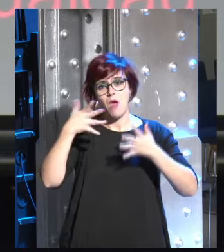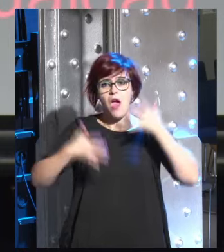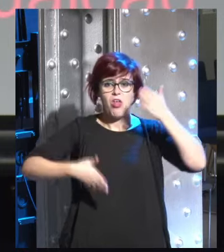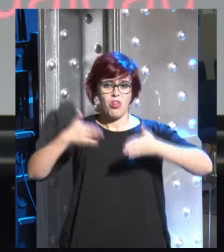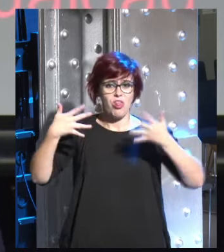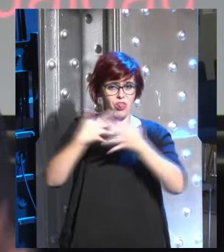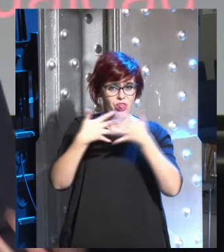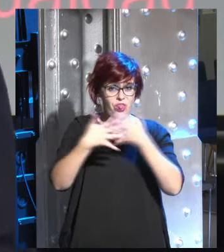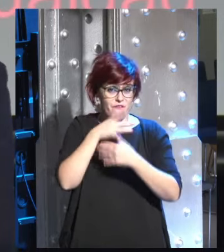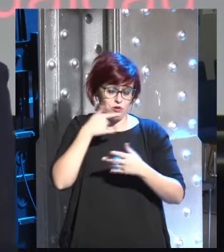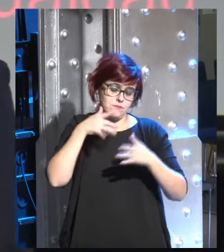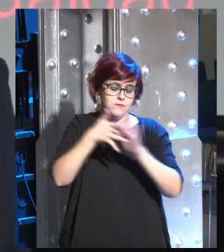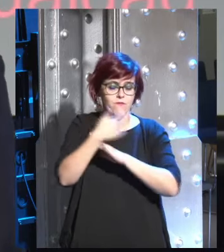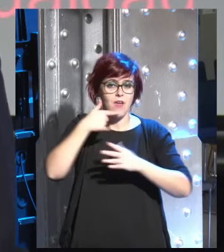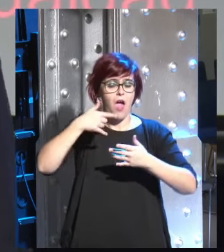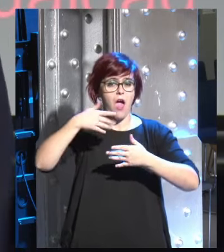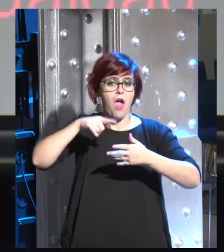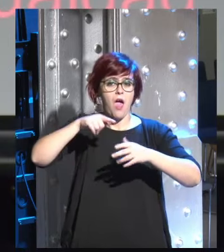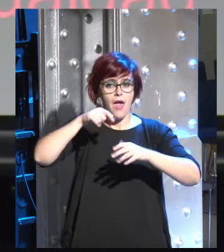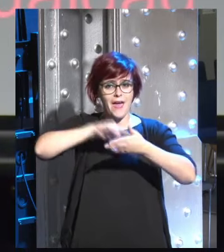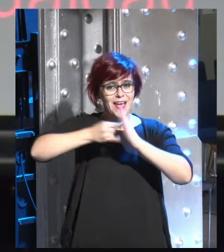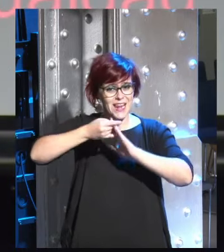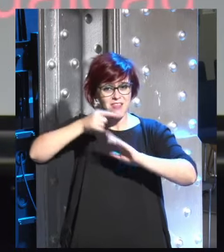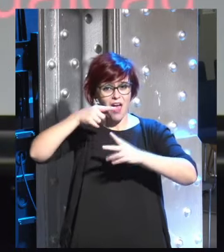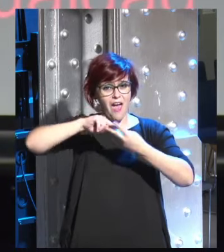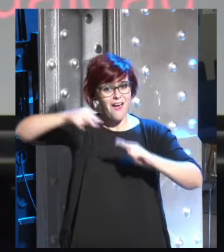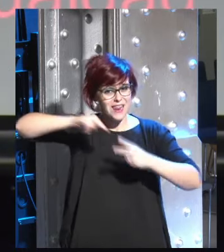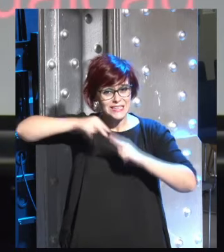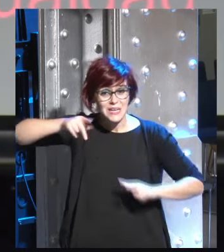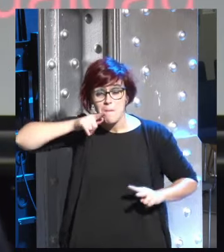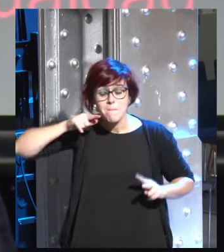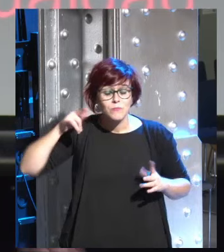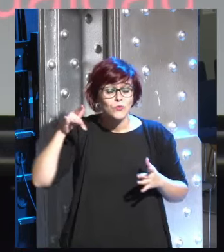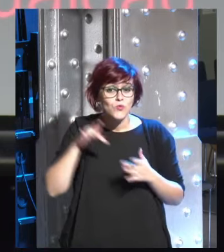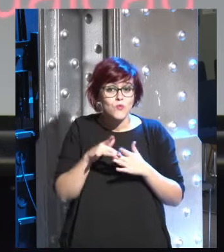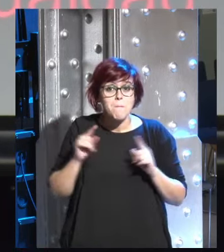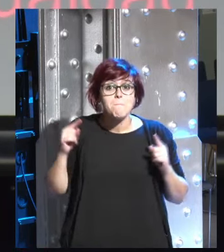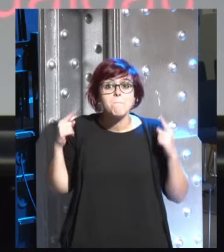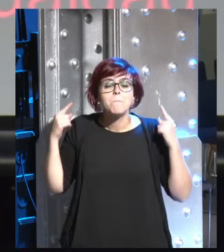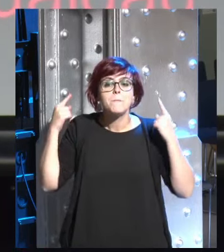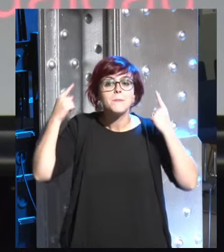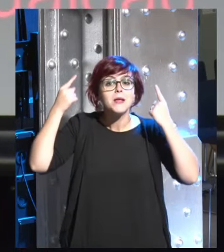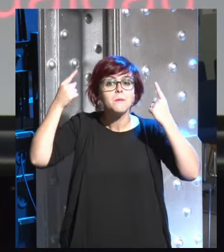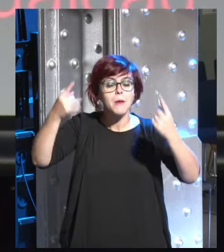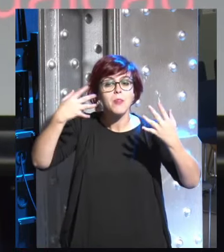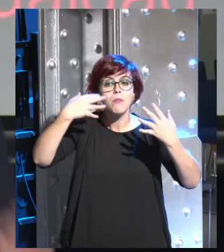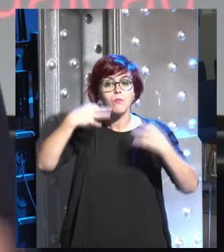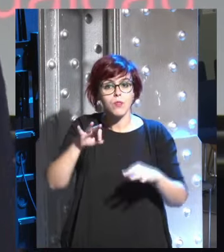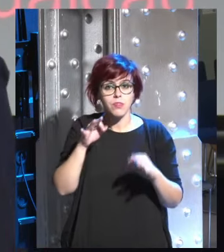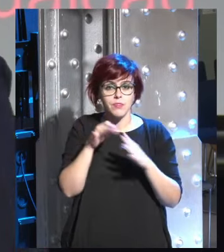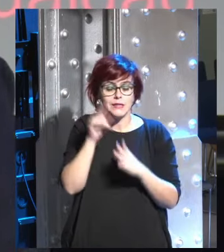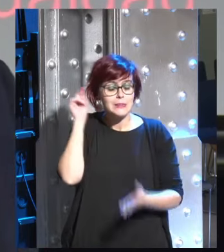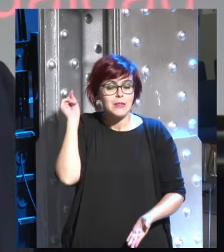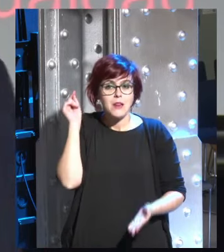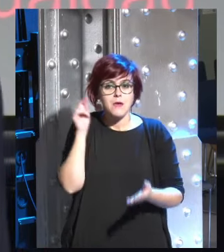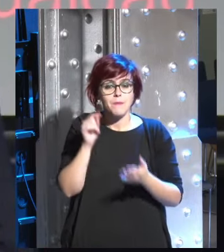ingeniería genética será posible por primera vez en la historia el traducir la inigualdad